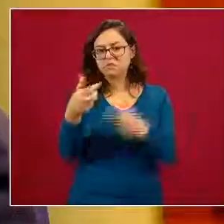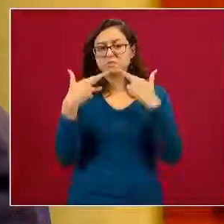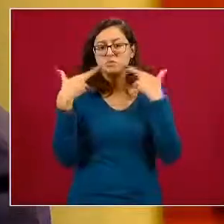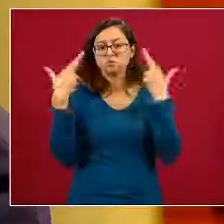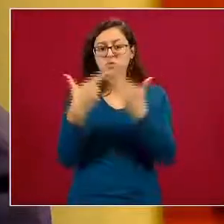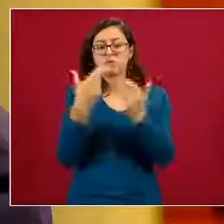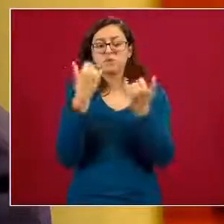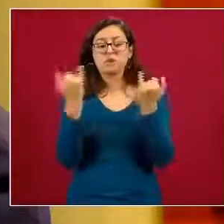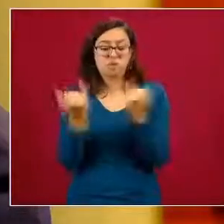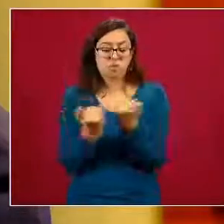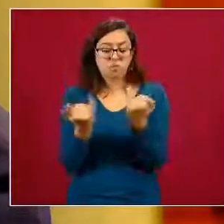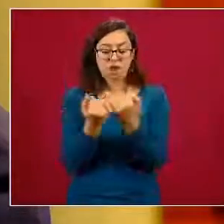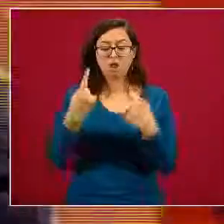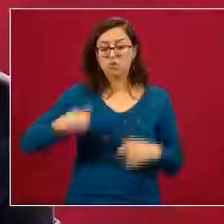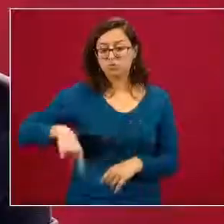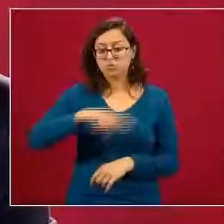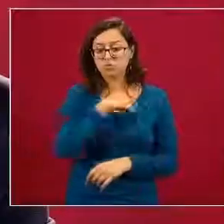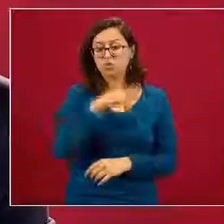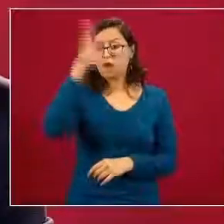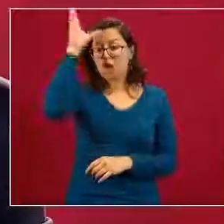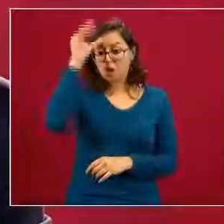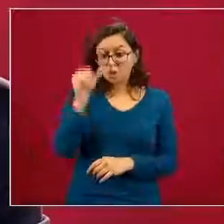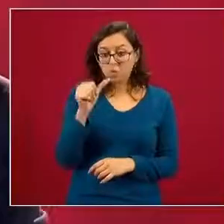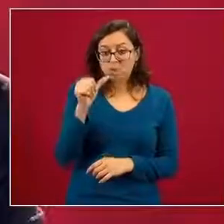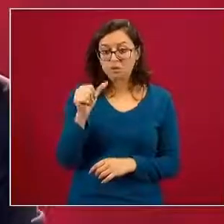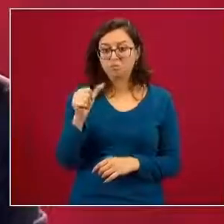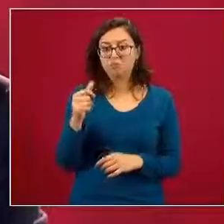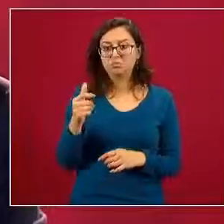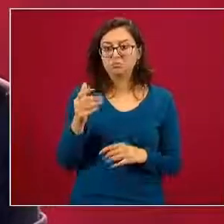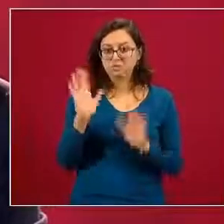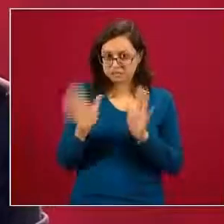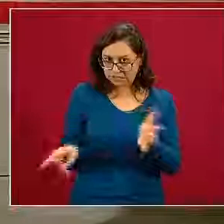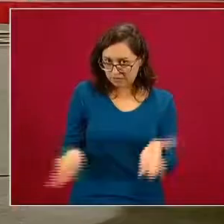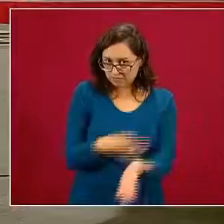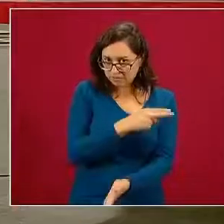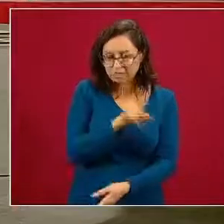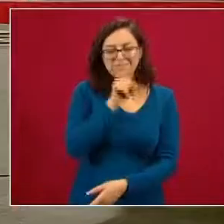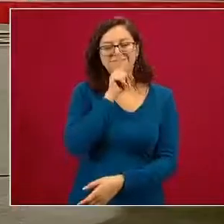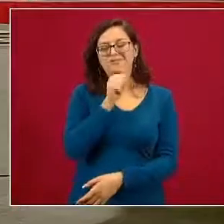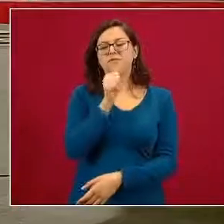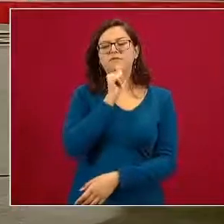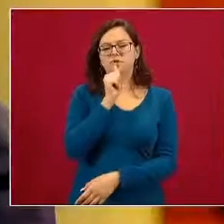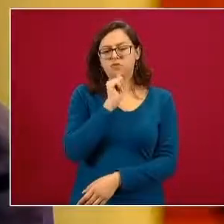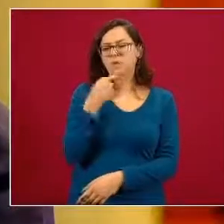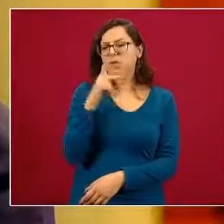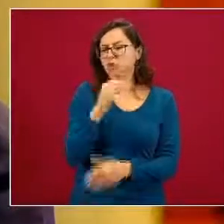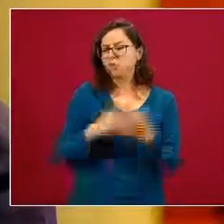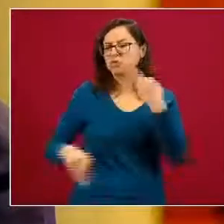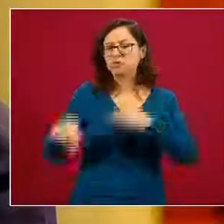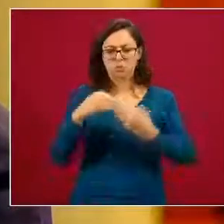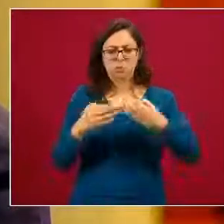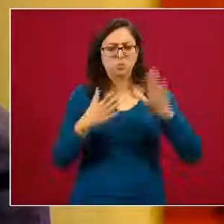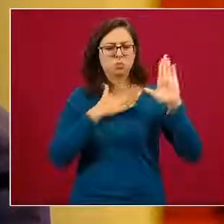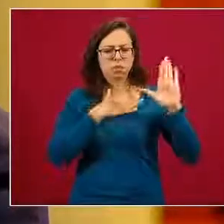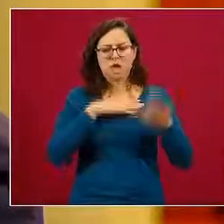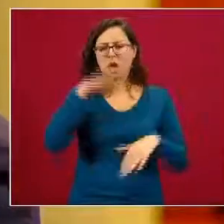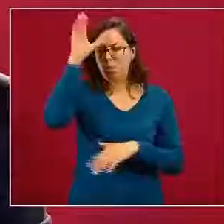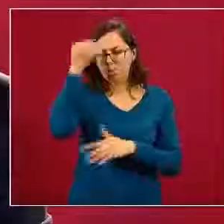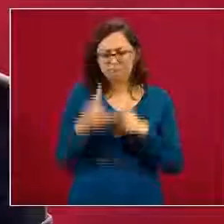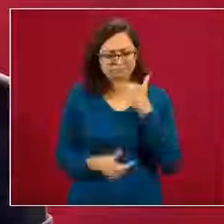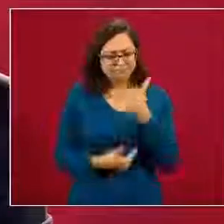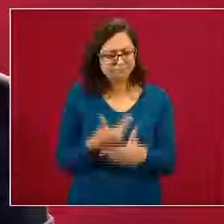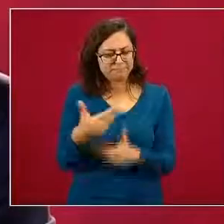acordamos básicamente no hay ningún acuerdo vinculante pero en un acuerdo de buena voluntad acordamos darle seguimiento